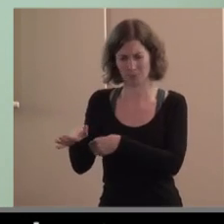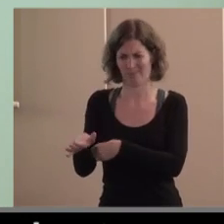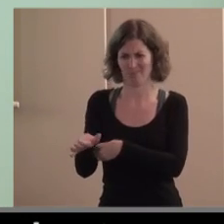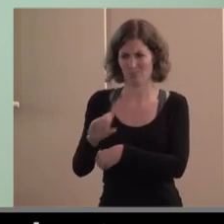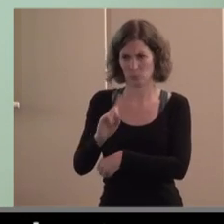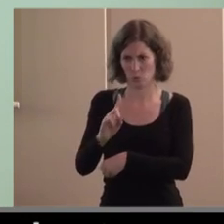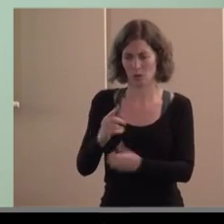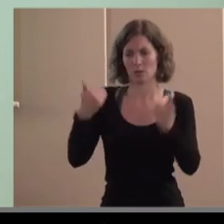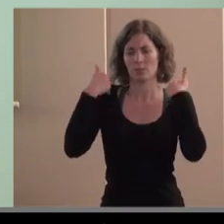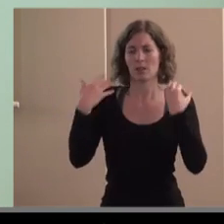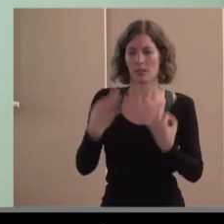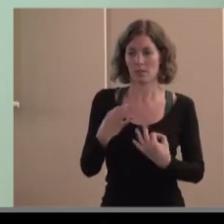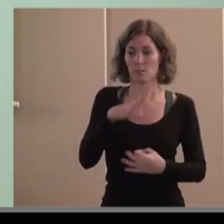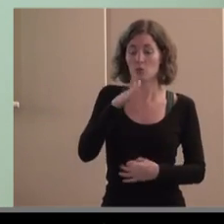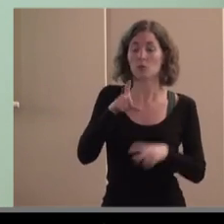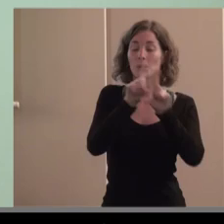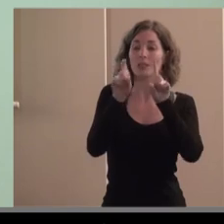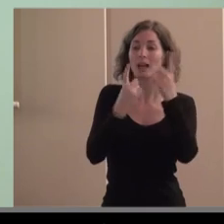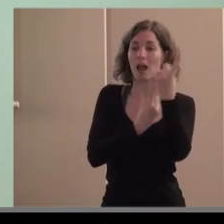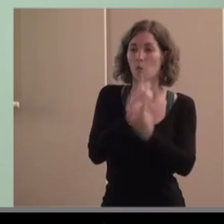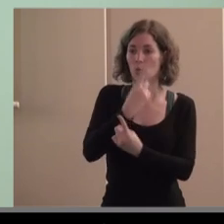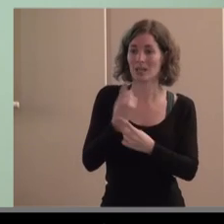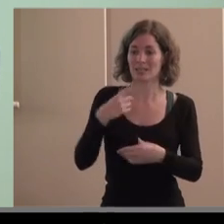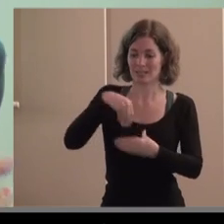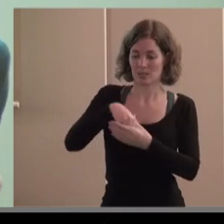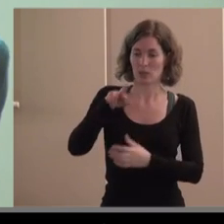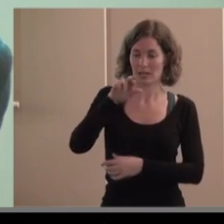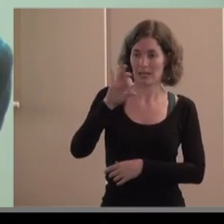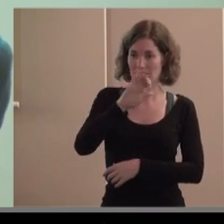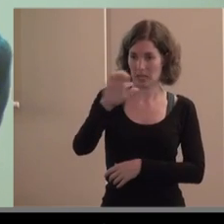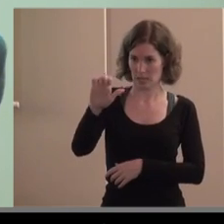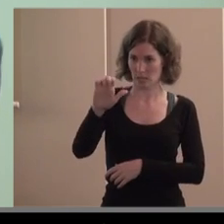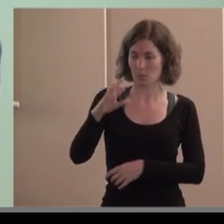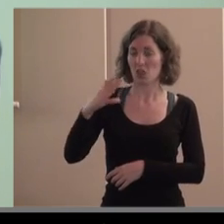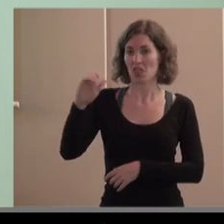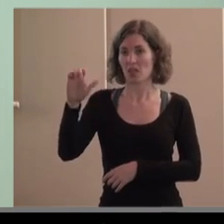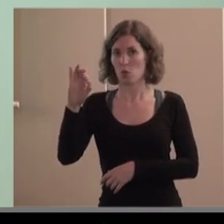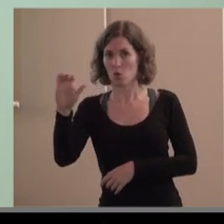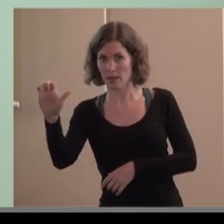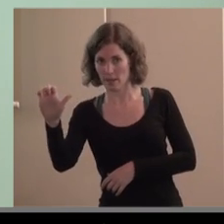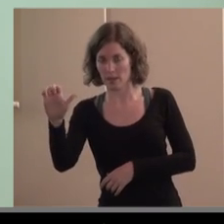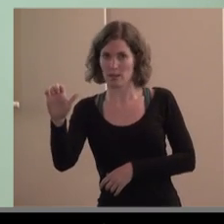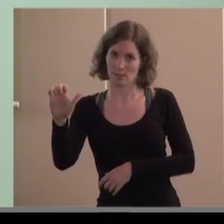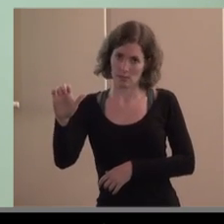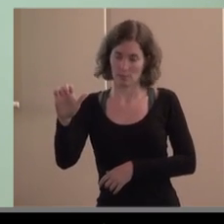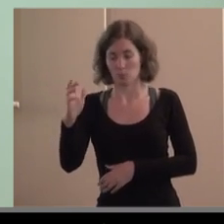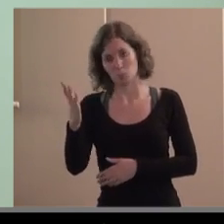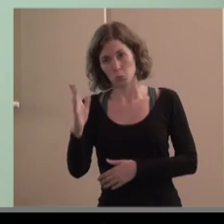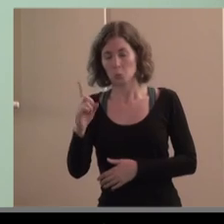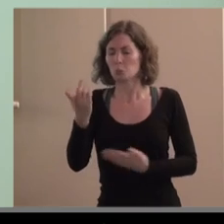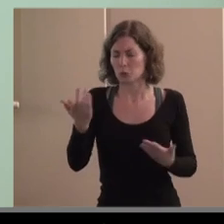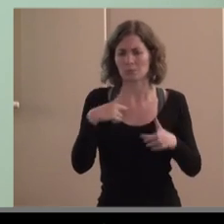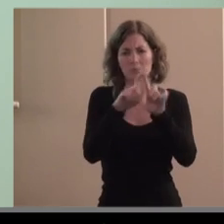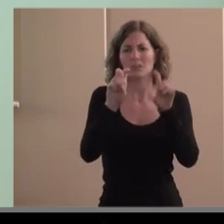entran en temas de RSE aunque la CEO está más de Asia pero las grandes empresas no curioso esto pues estarían de acuerdo